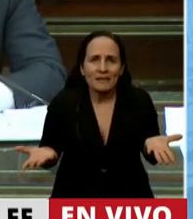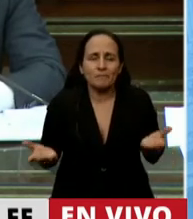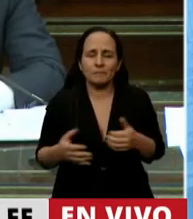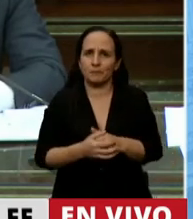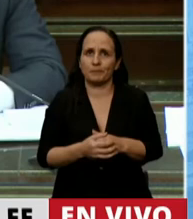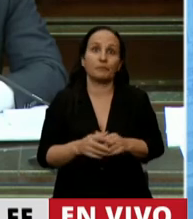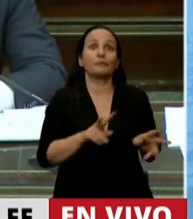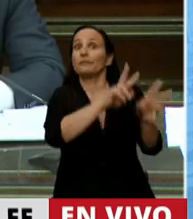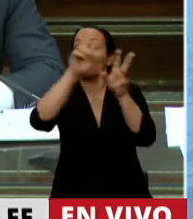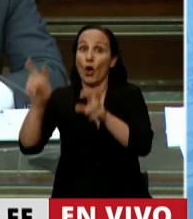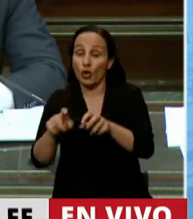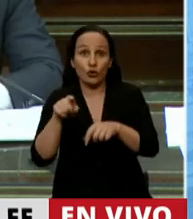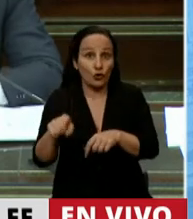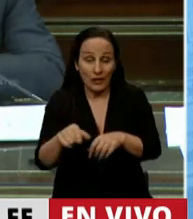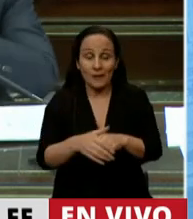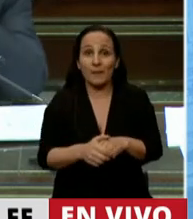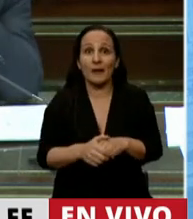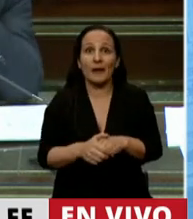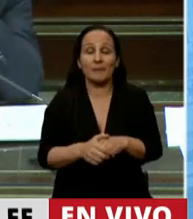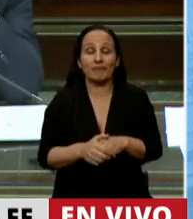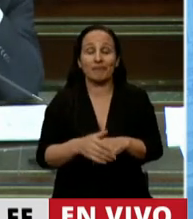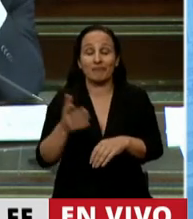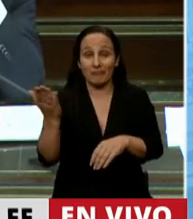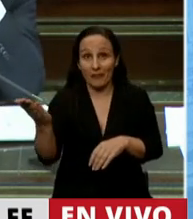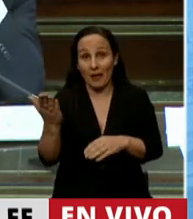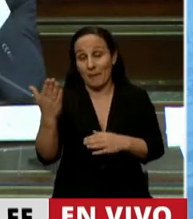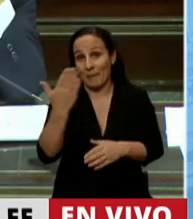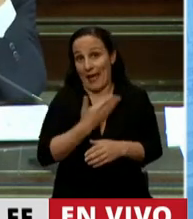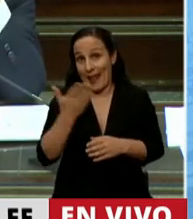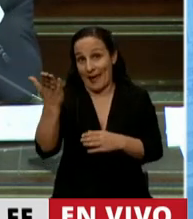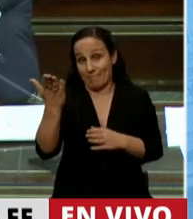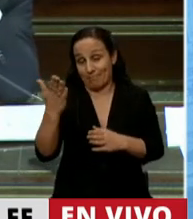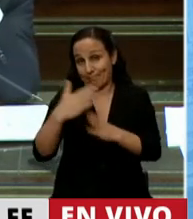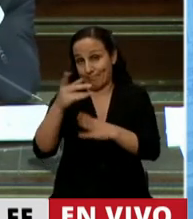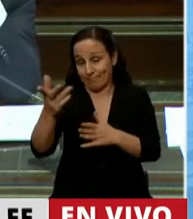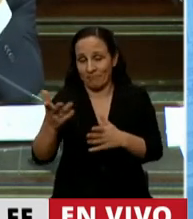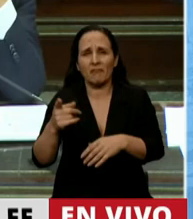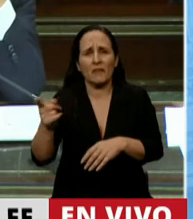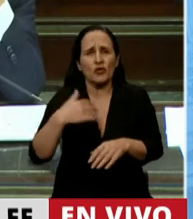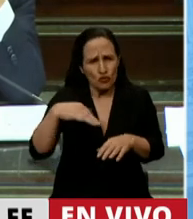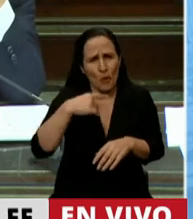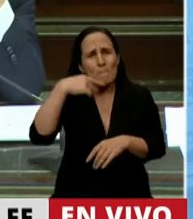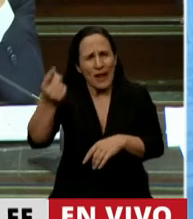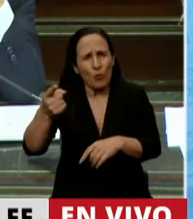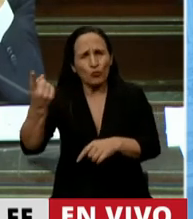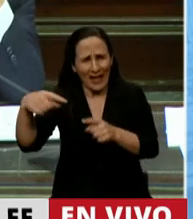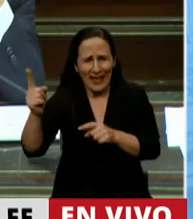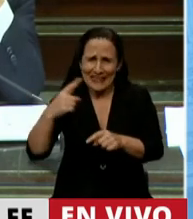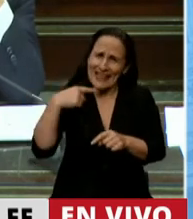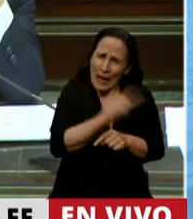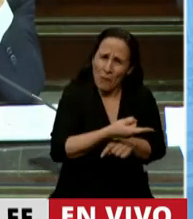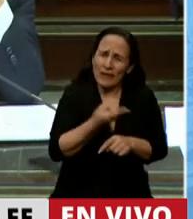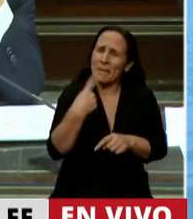Otro tema muy puntual, señor jefe de gabinete, se lo he preguntado y usted me ha contestado, pero no me quedó claro